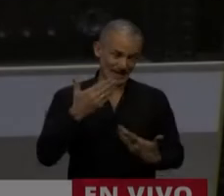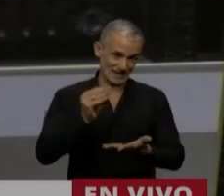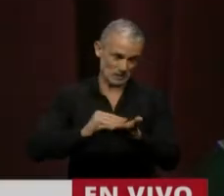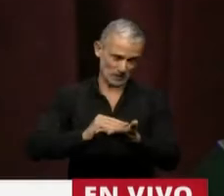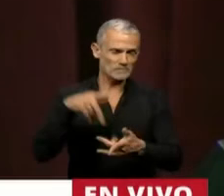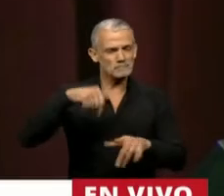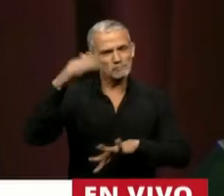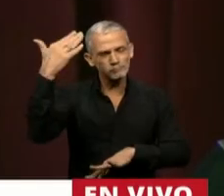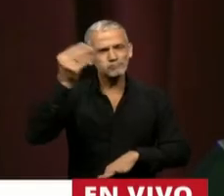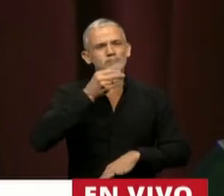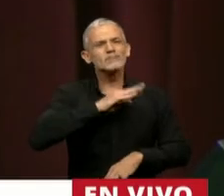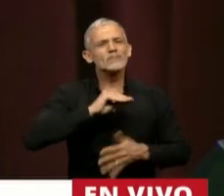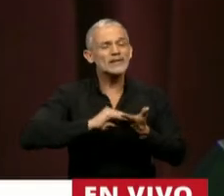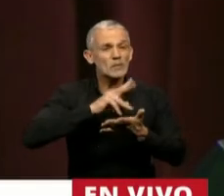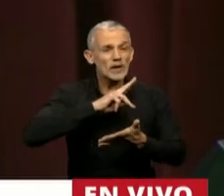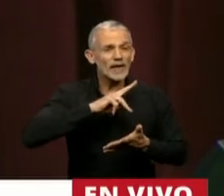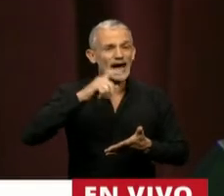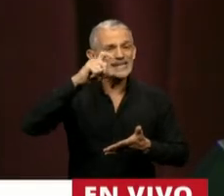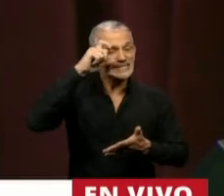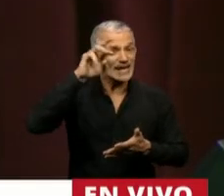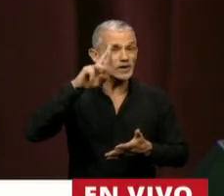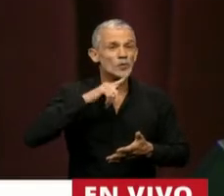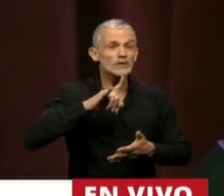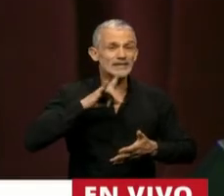Tiene la palabra la diputada Gabriela Zarruti.